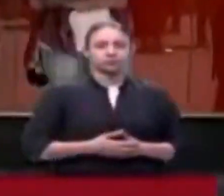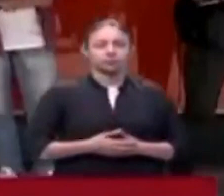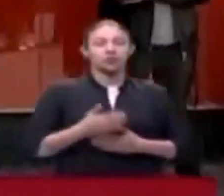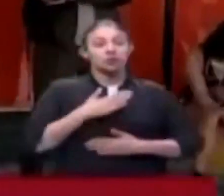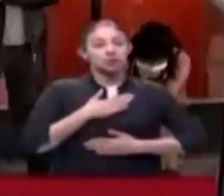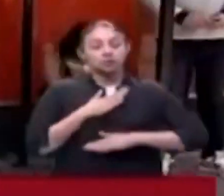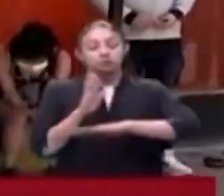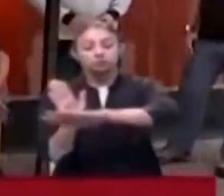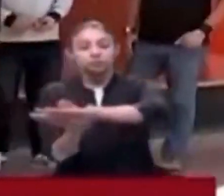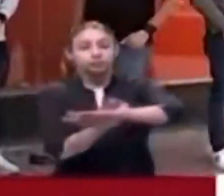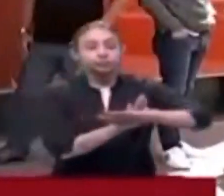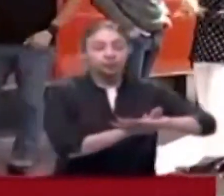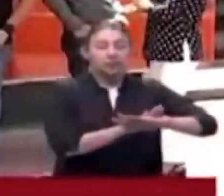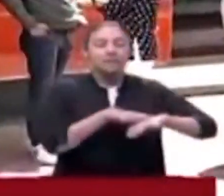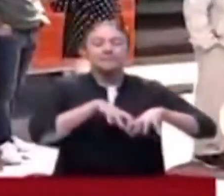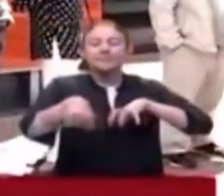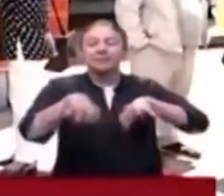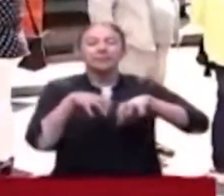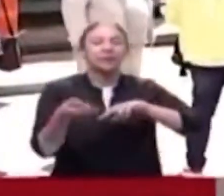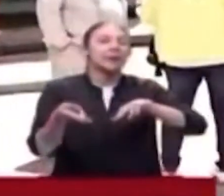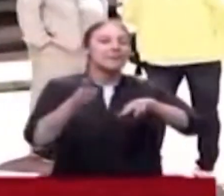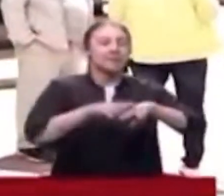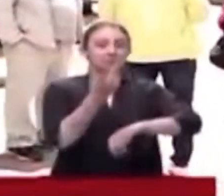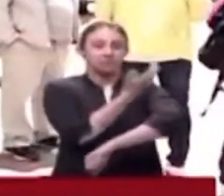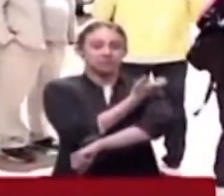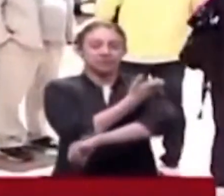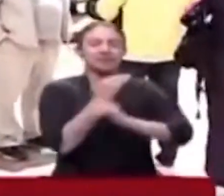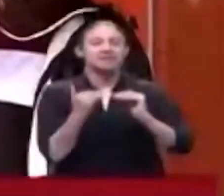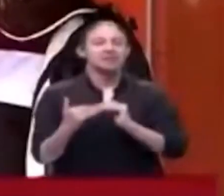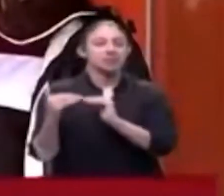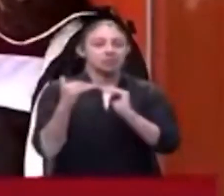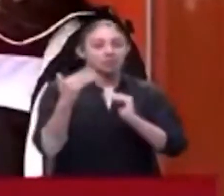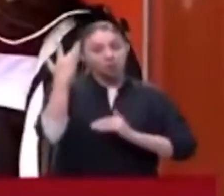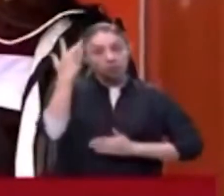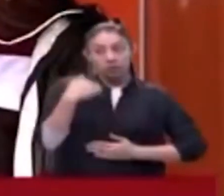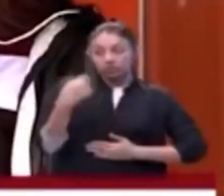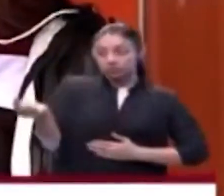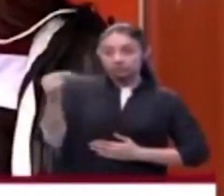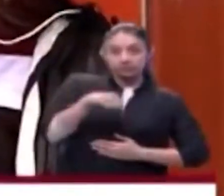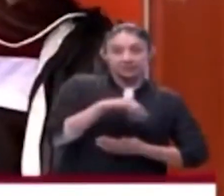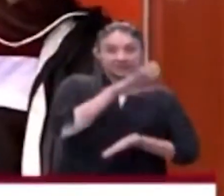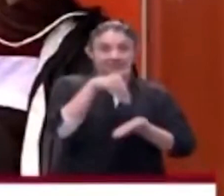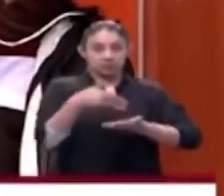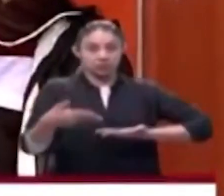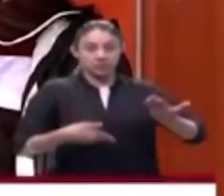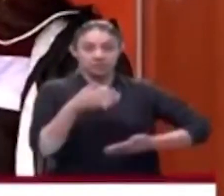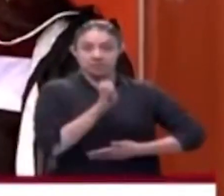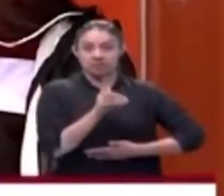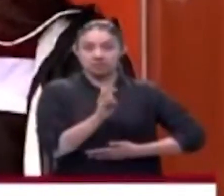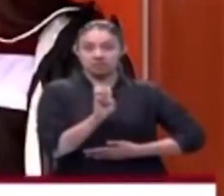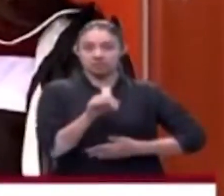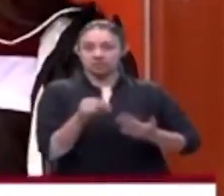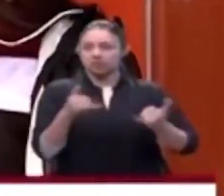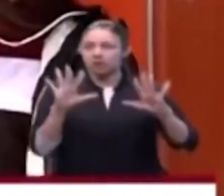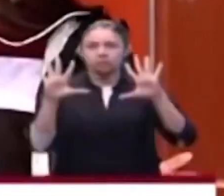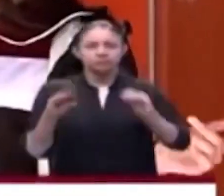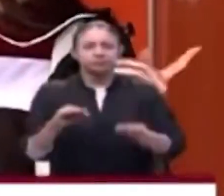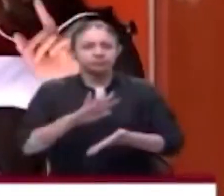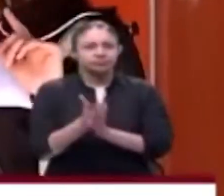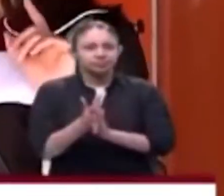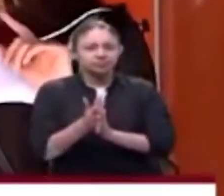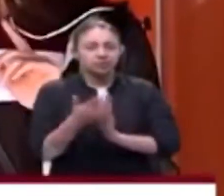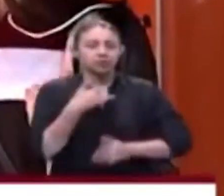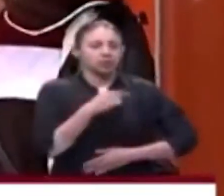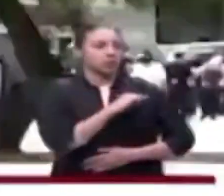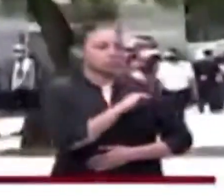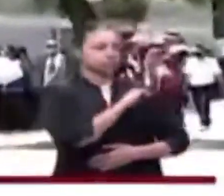Yo hago el llamado para que distribuyan más dosis y para que sea equitativo, porque vengo del centro comercial de Edén y ya se acabaron. Entonces tuve que venir hasta